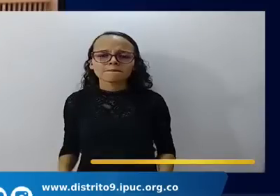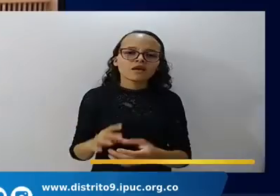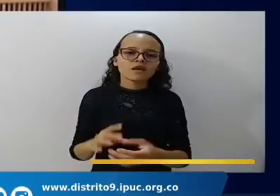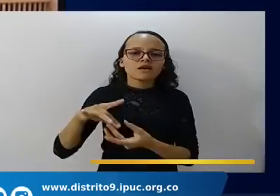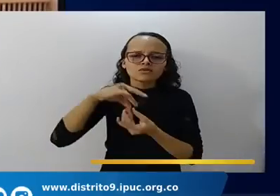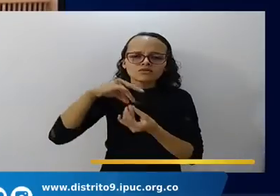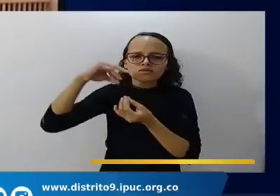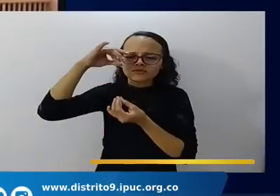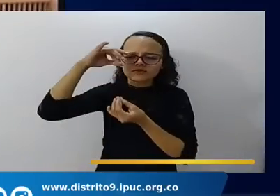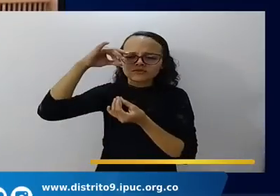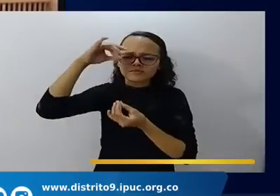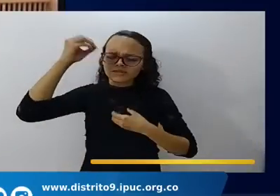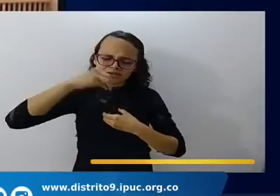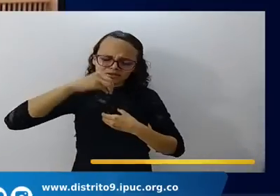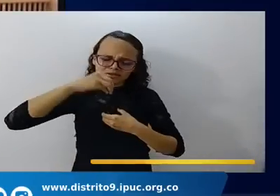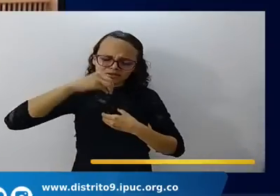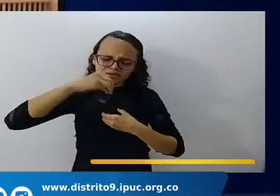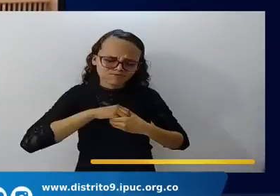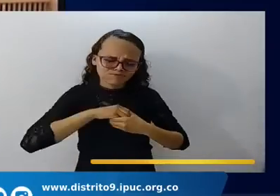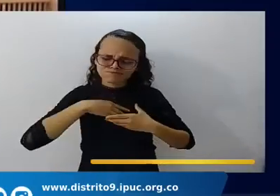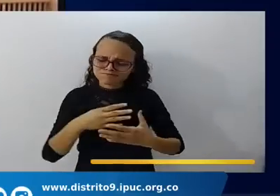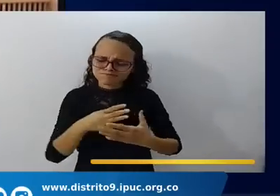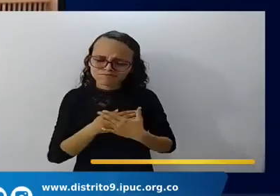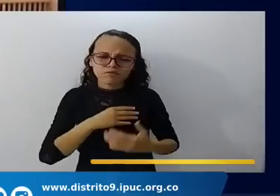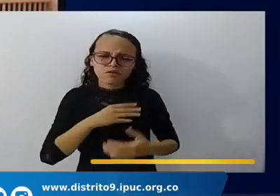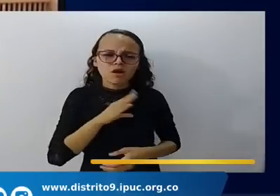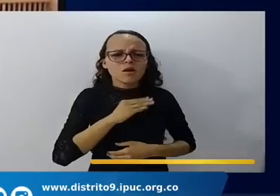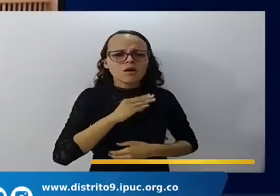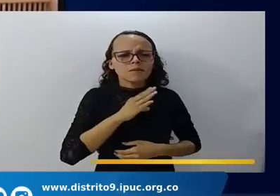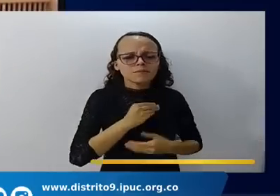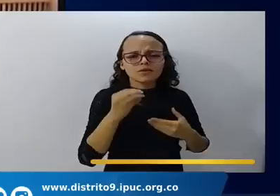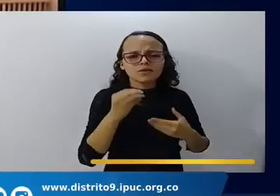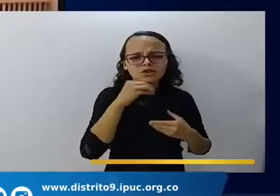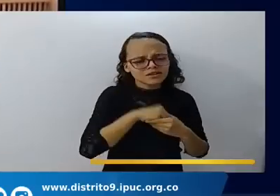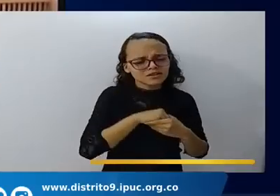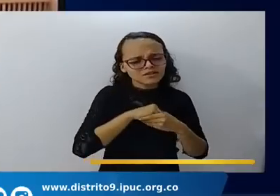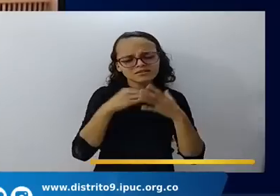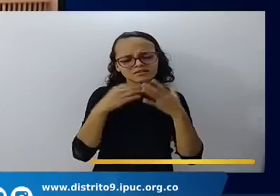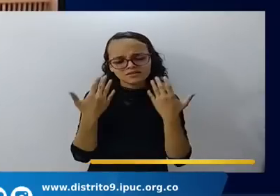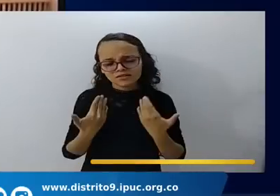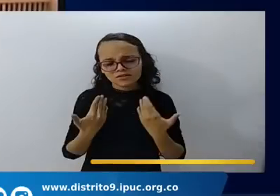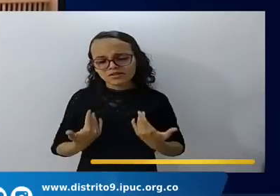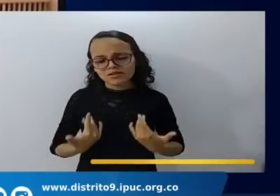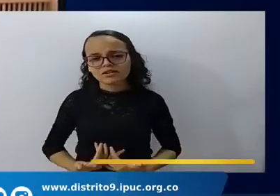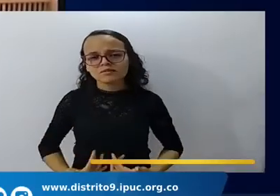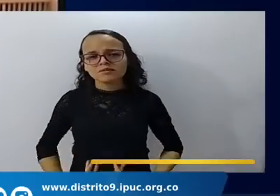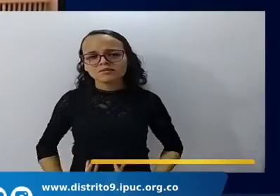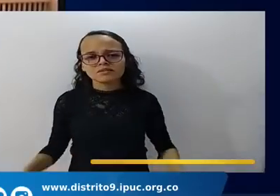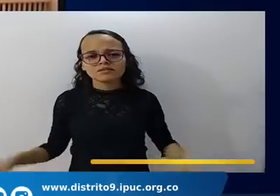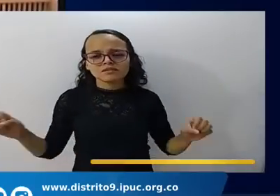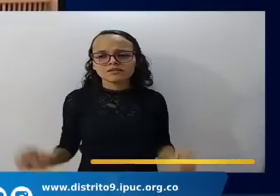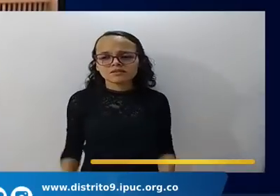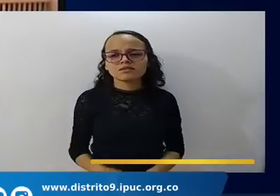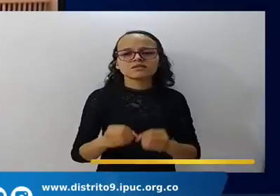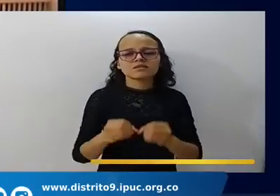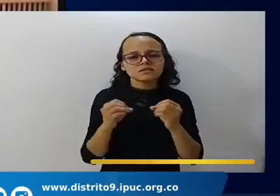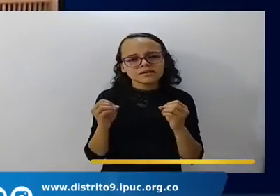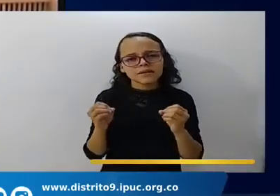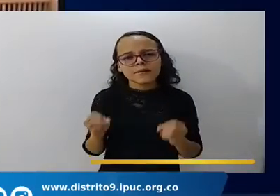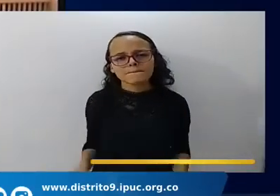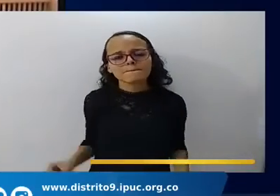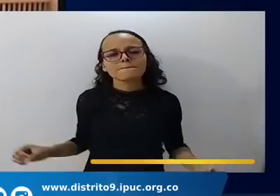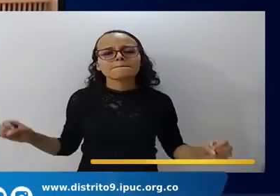Si en todo escrito Voy dentro de mi ser